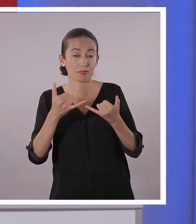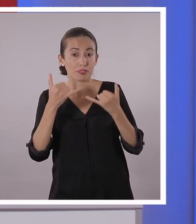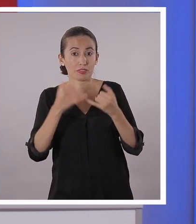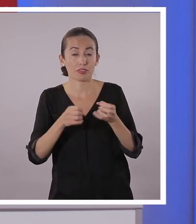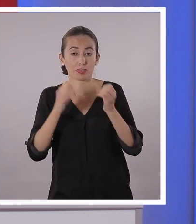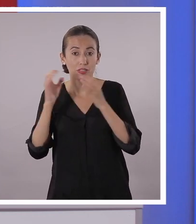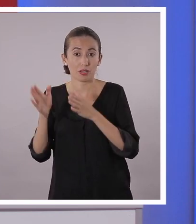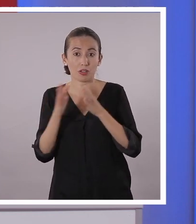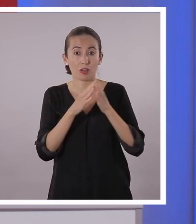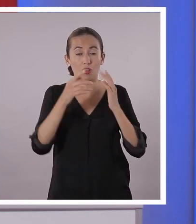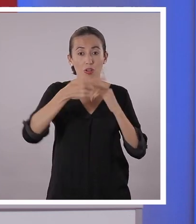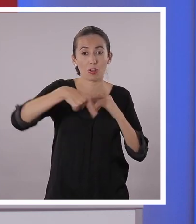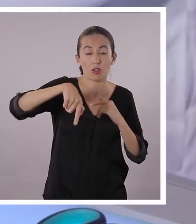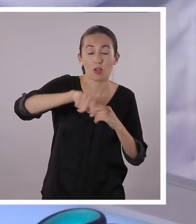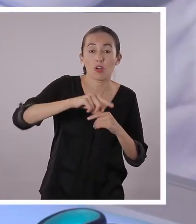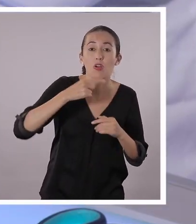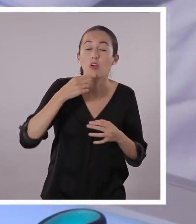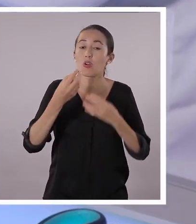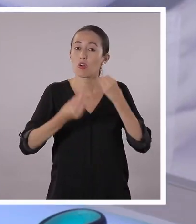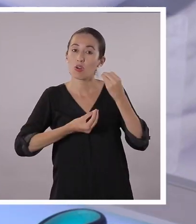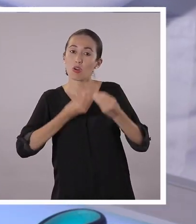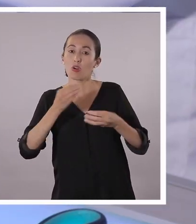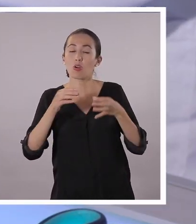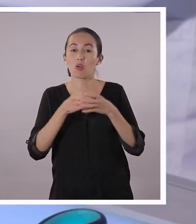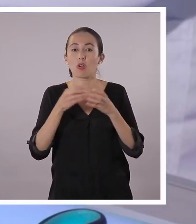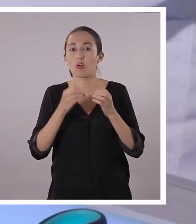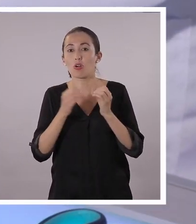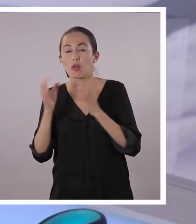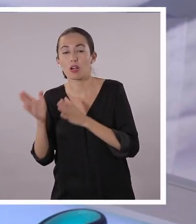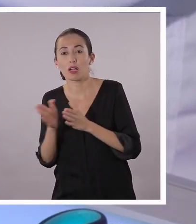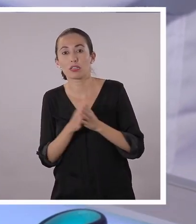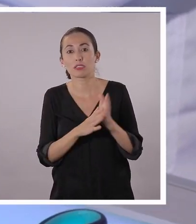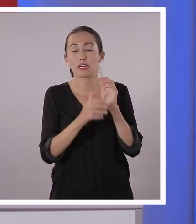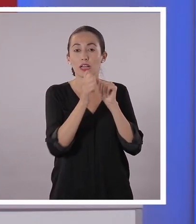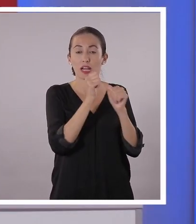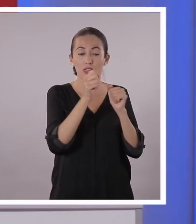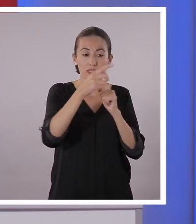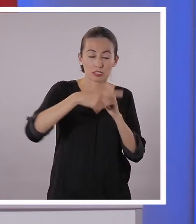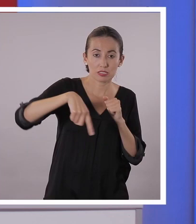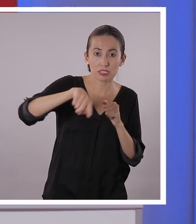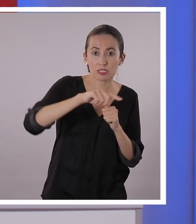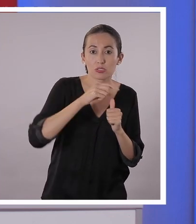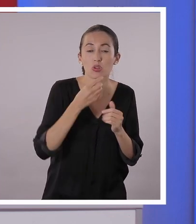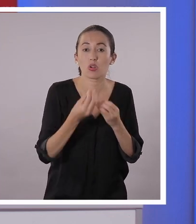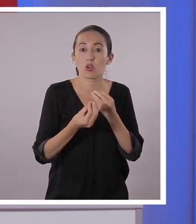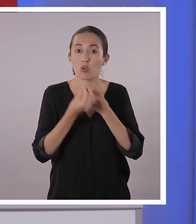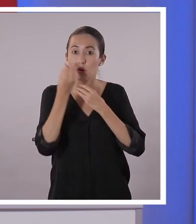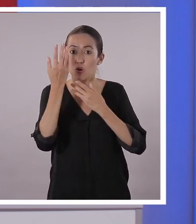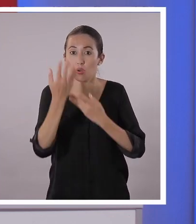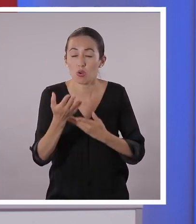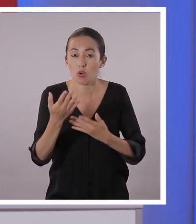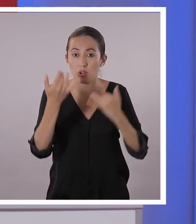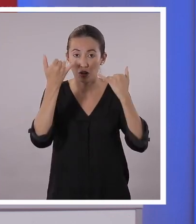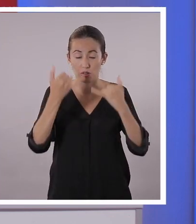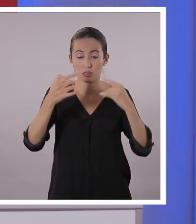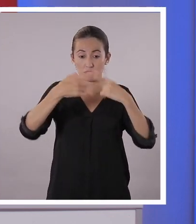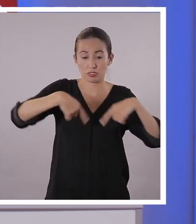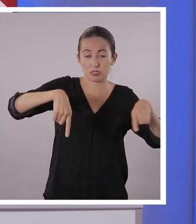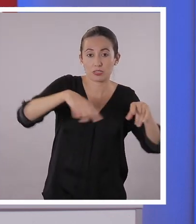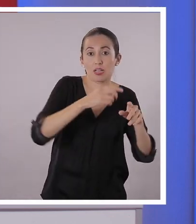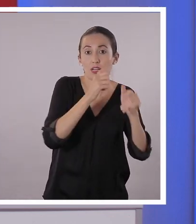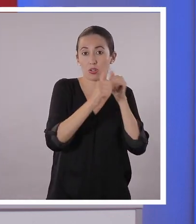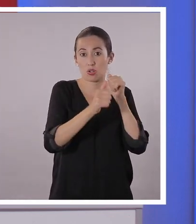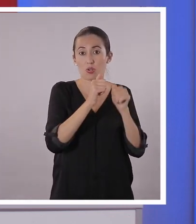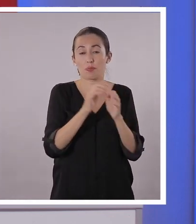Ahora, tenemos ya nuestra parte. Que será, servirá para el soporte del celular. Es el ancho del celular. Creo, Nelly, que ahora necesitamos